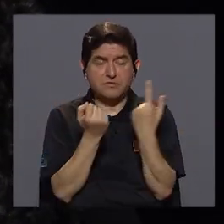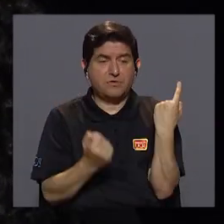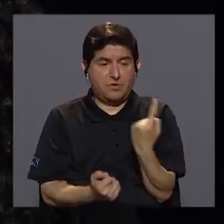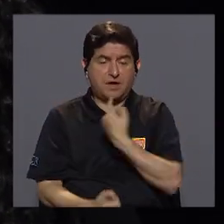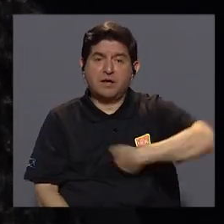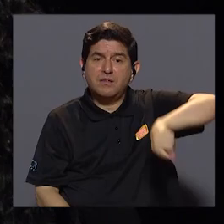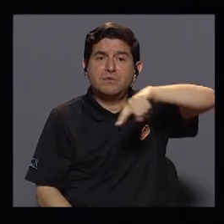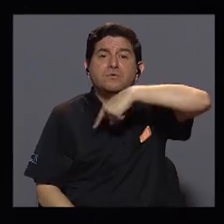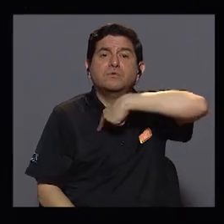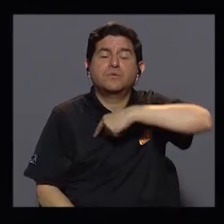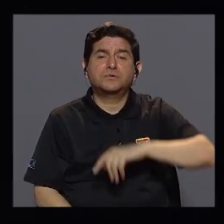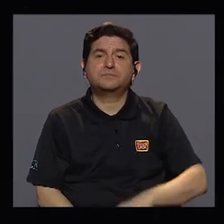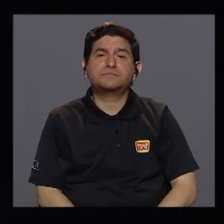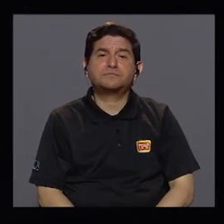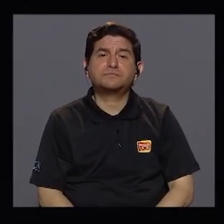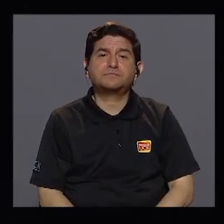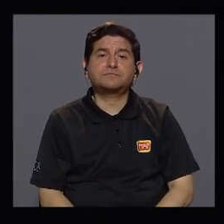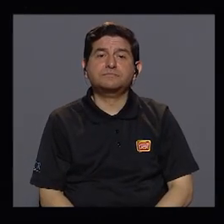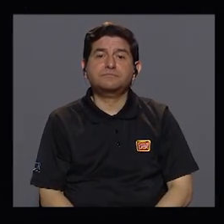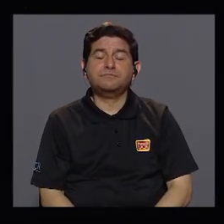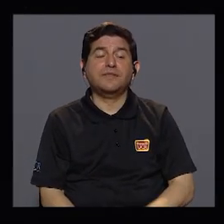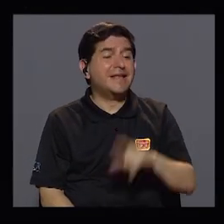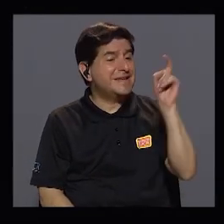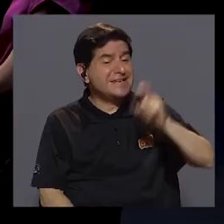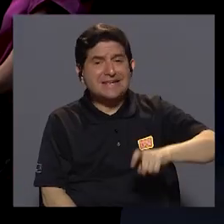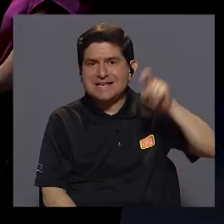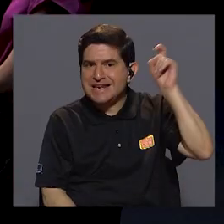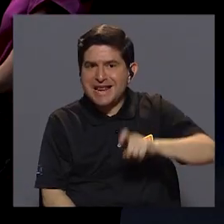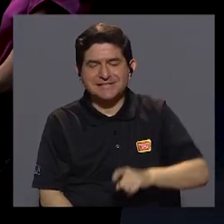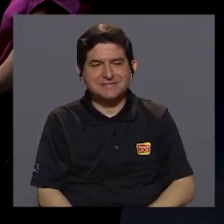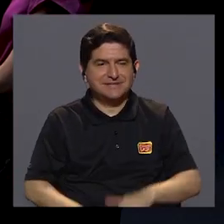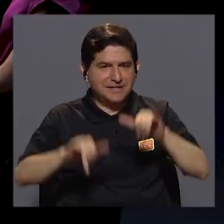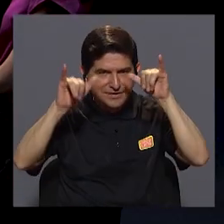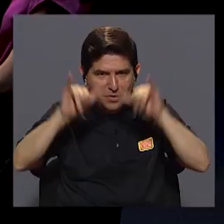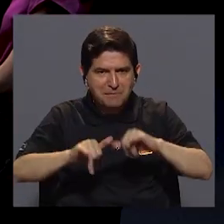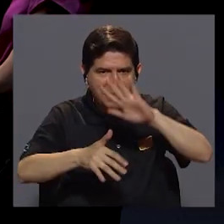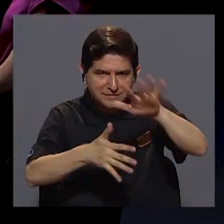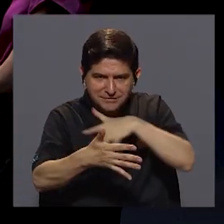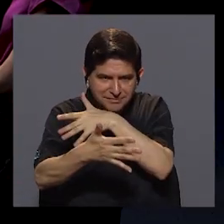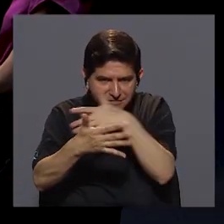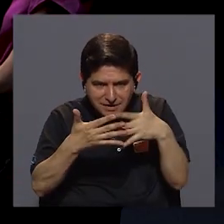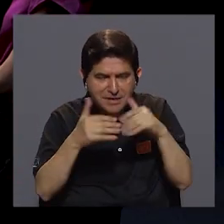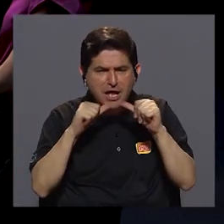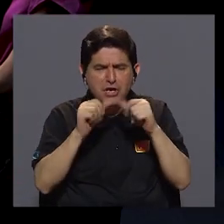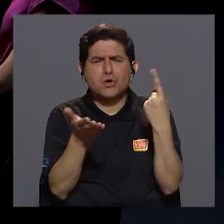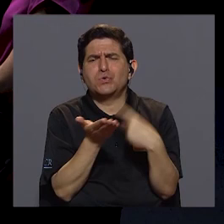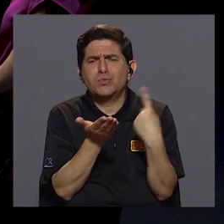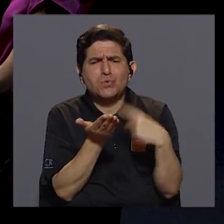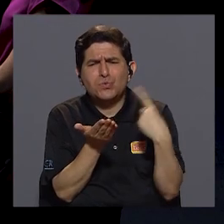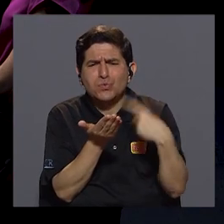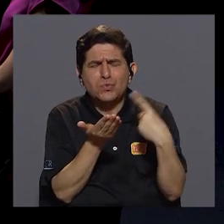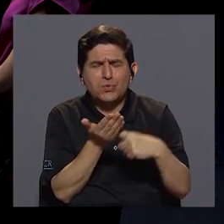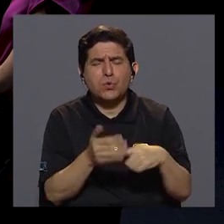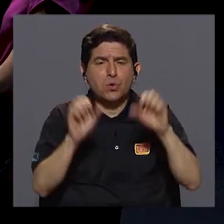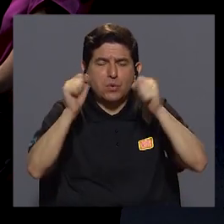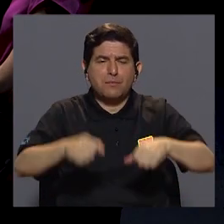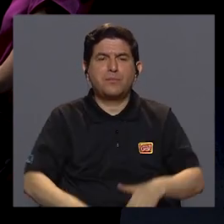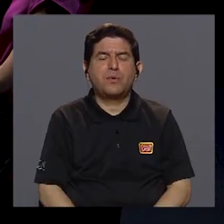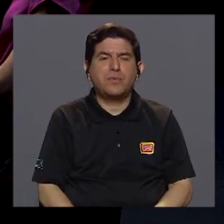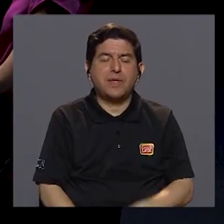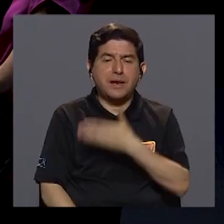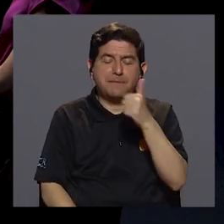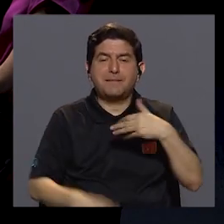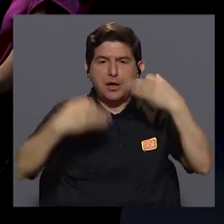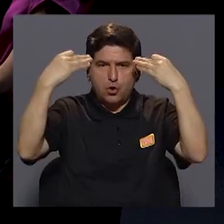cada uno de nosotros. Es imprescindible que esto se mantenga en la agenda y que se siga discutiendo para poder tomar las